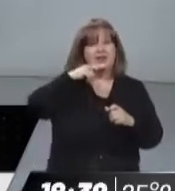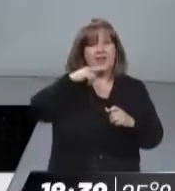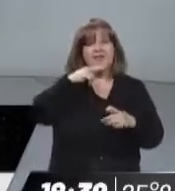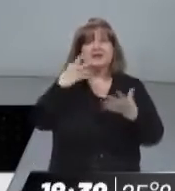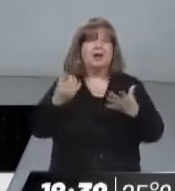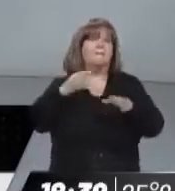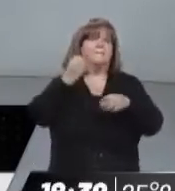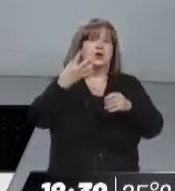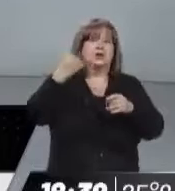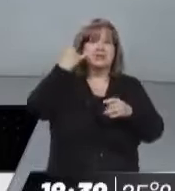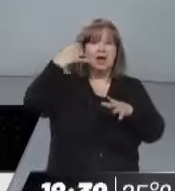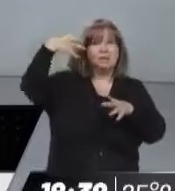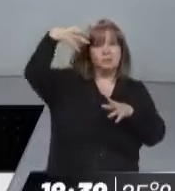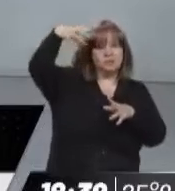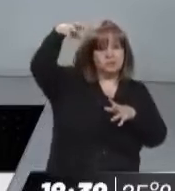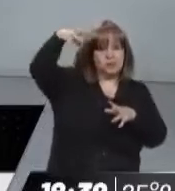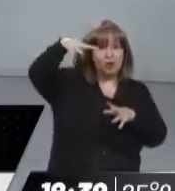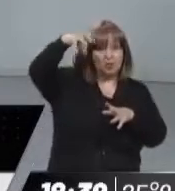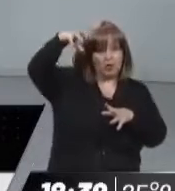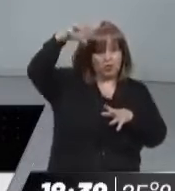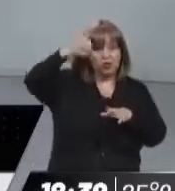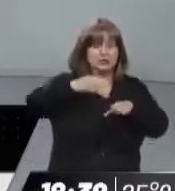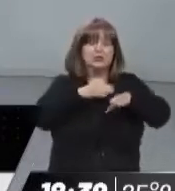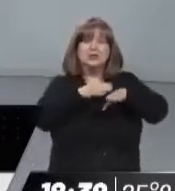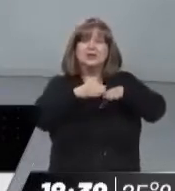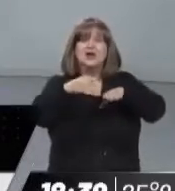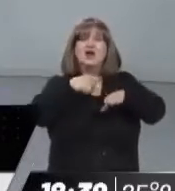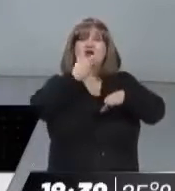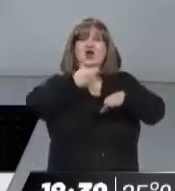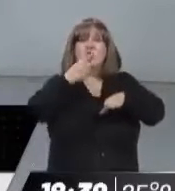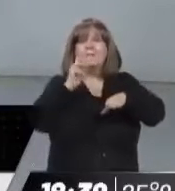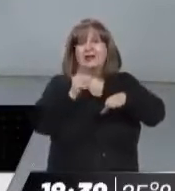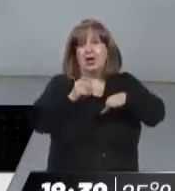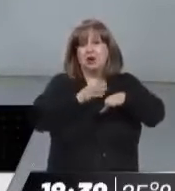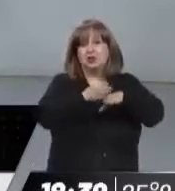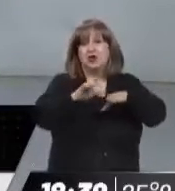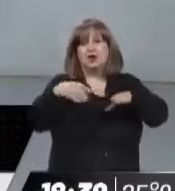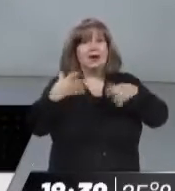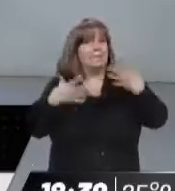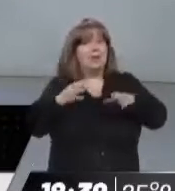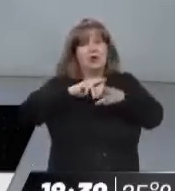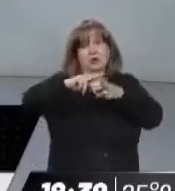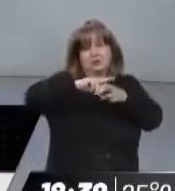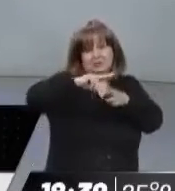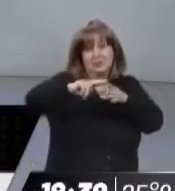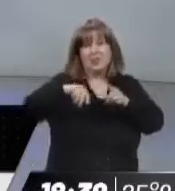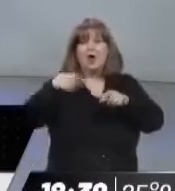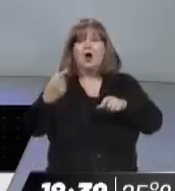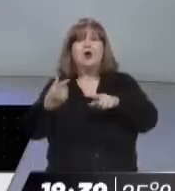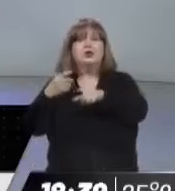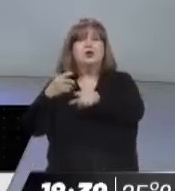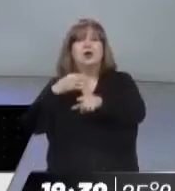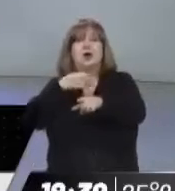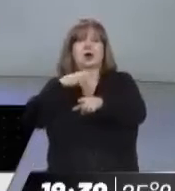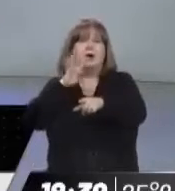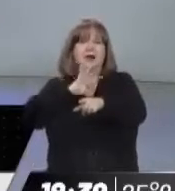agüellamiento, de esas ondulaciones, como se ve en el lugar del accidente, tienen un color rojo. Hay otras de color amarillo y ese tramo de la ruta 7 tiene un